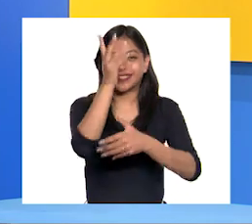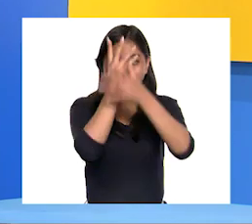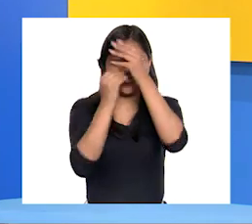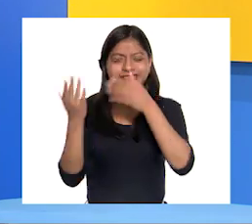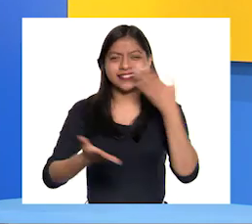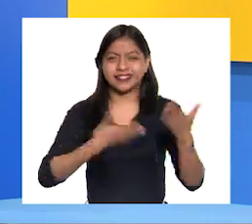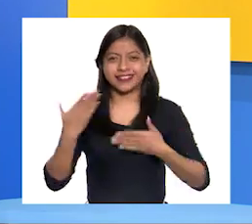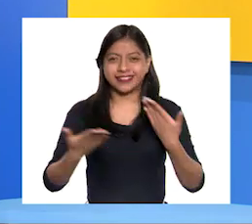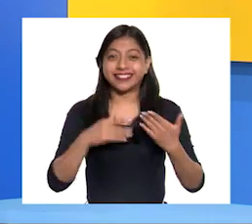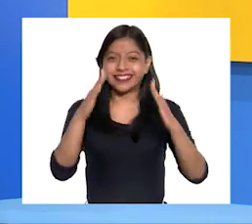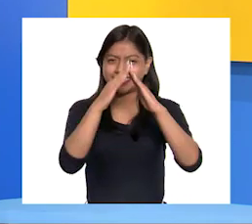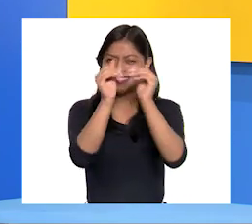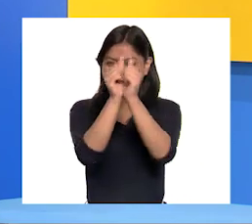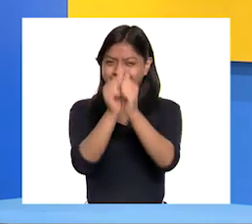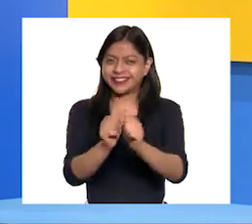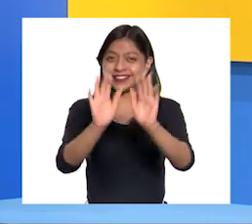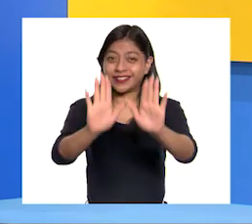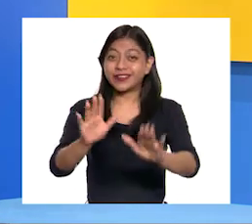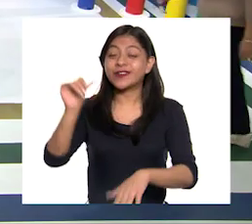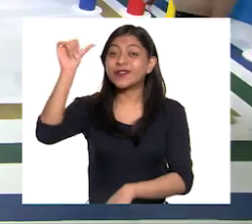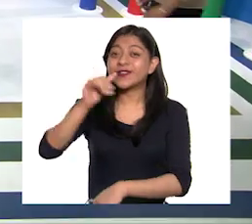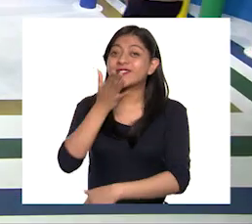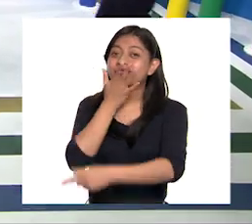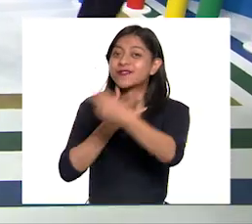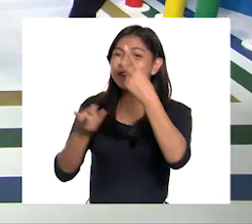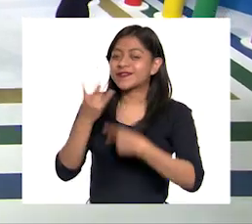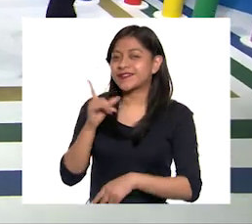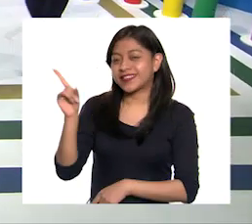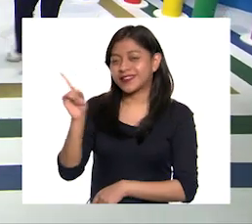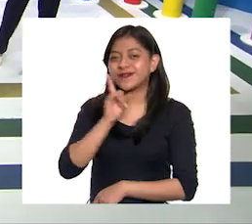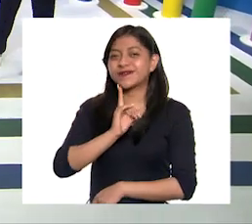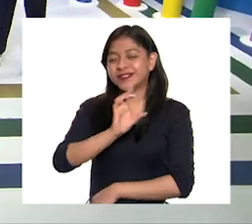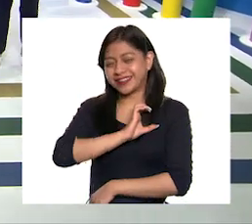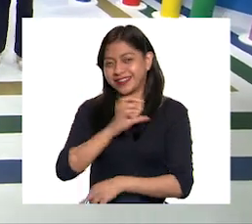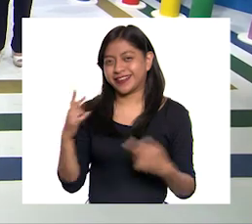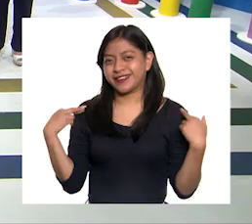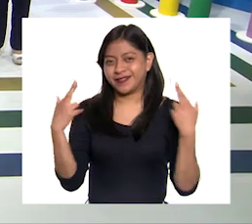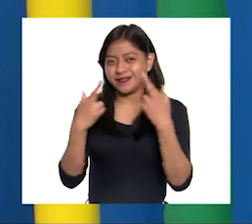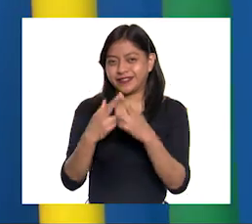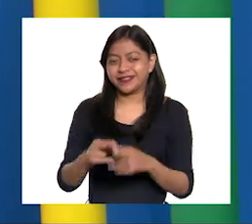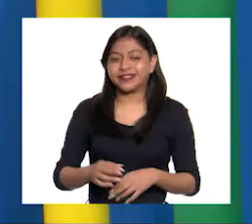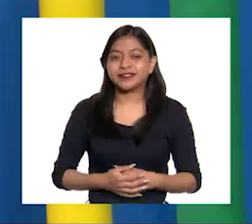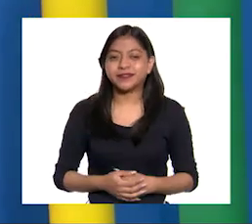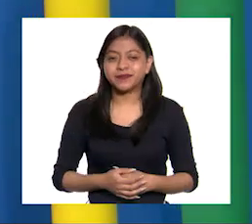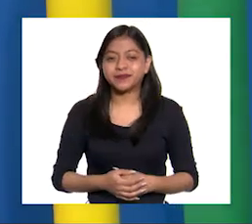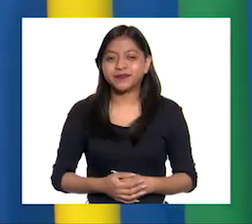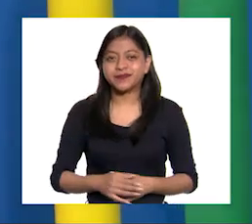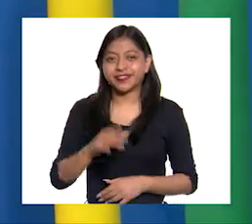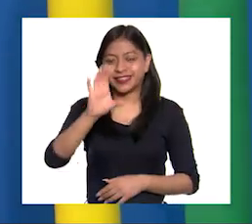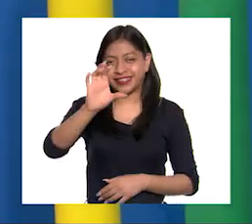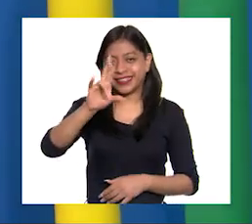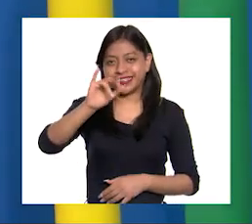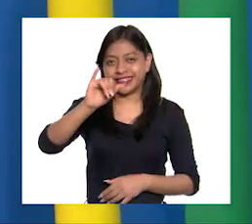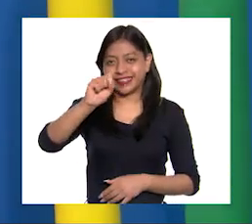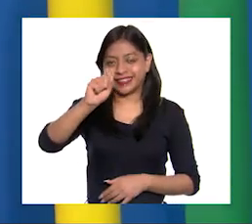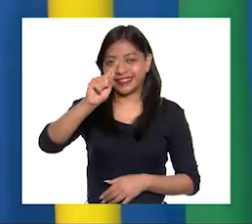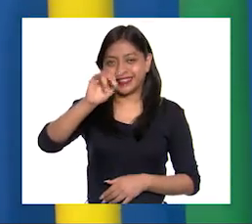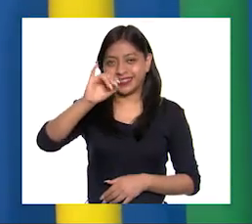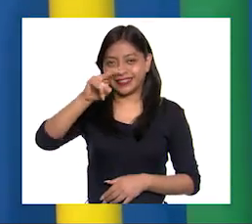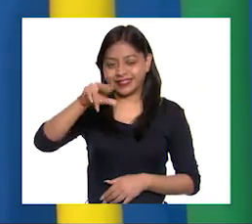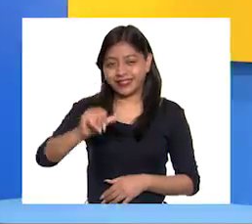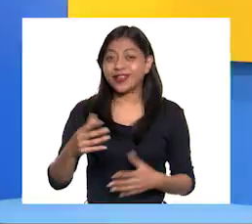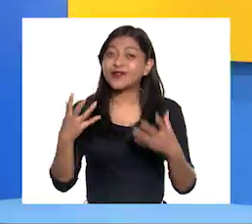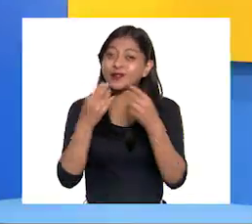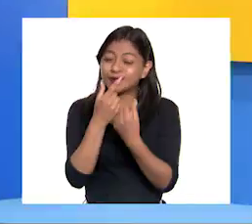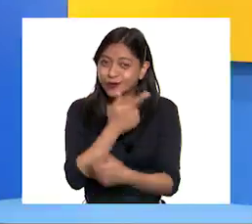nuestros hogares. Y el día de hoy le damos la bienvenida a nuestra querida maestra Cristina Villegas. Hola Larisa, qué gusto estar con ustedes en Geografía Cuarto Grado.